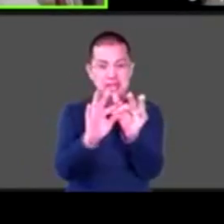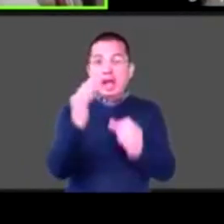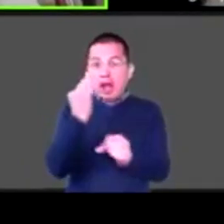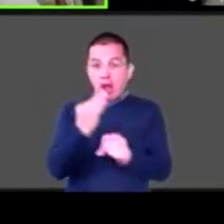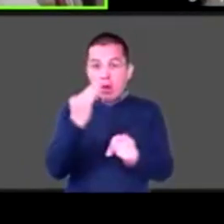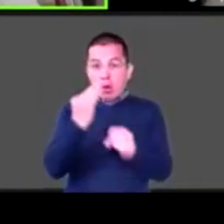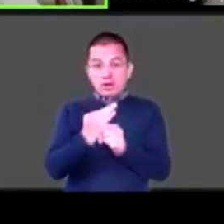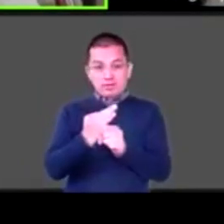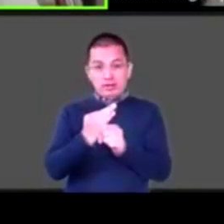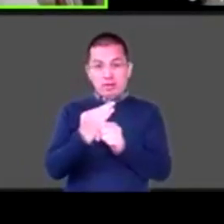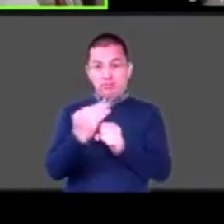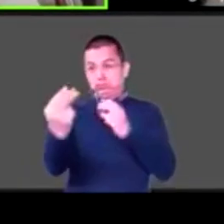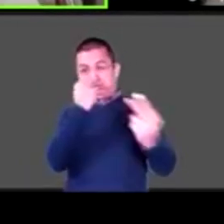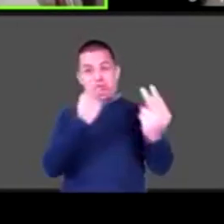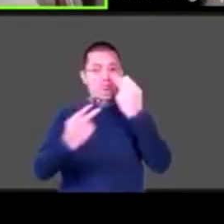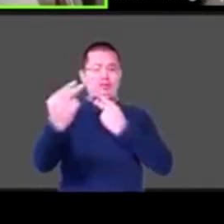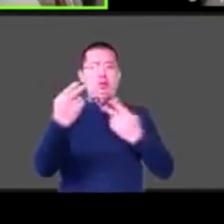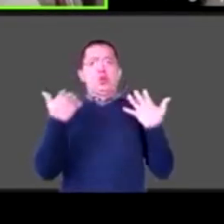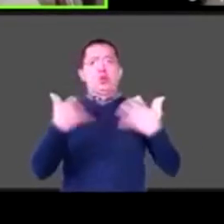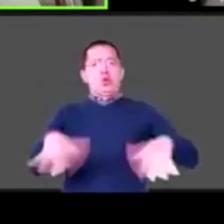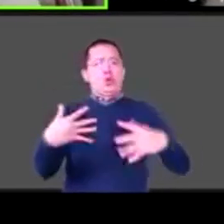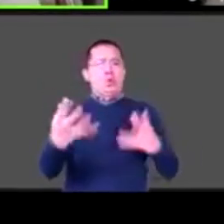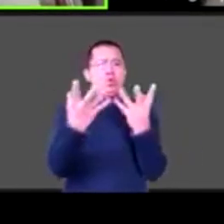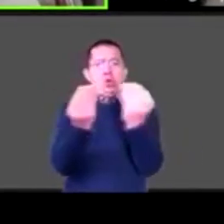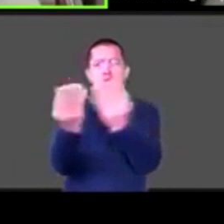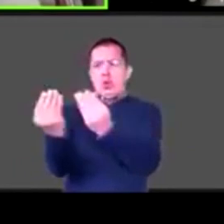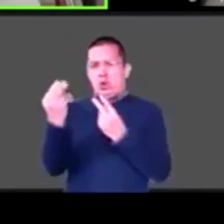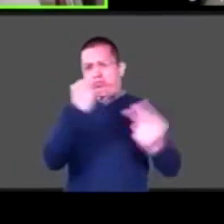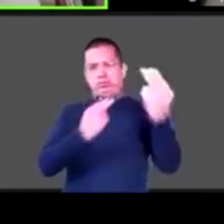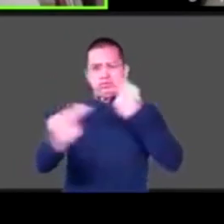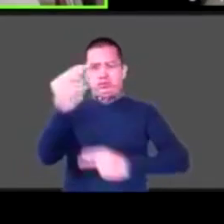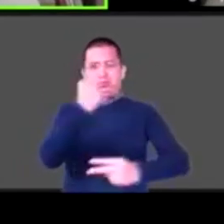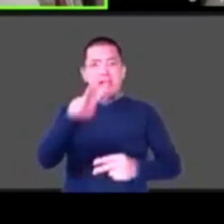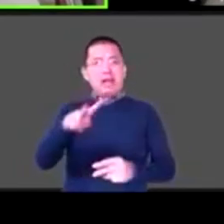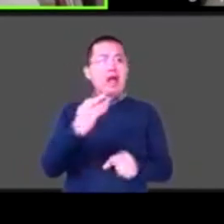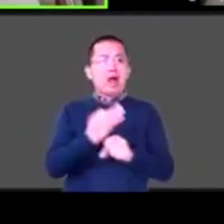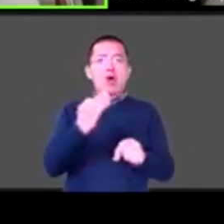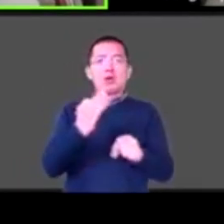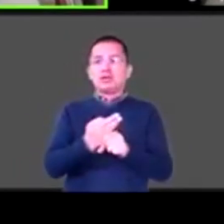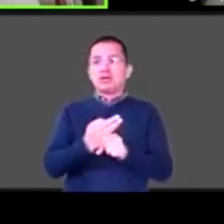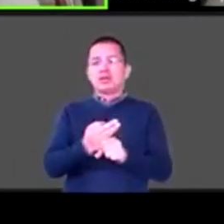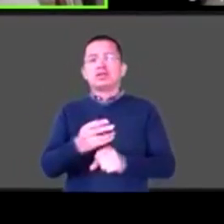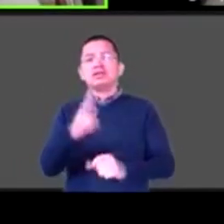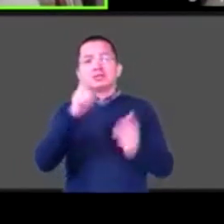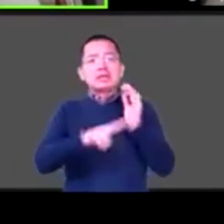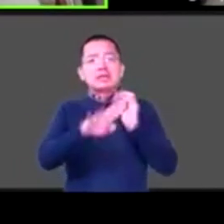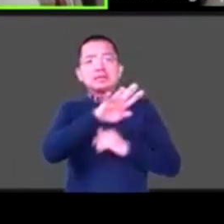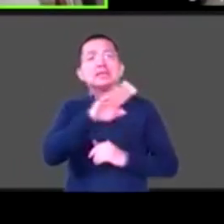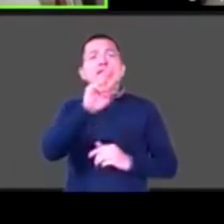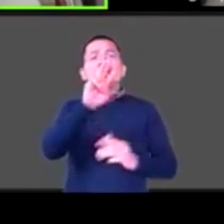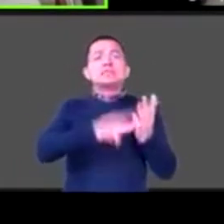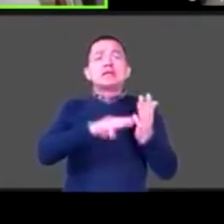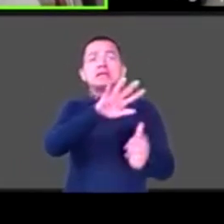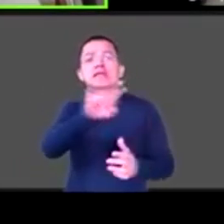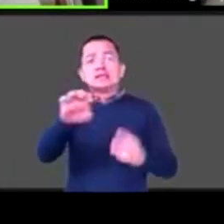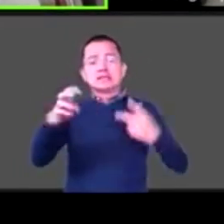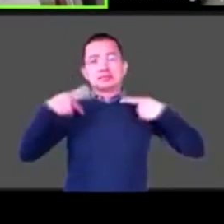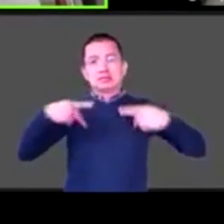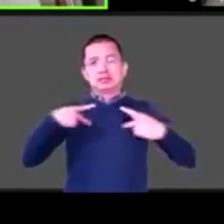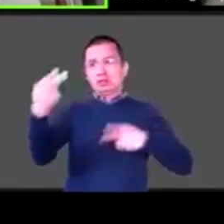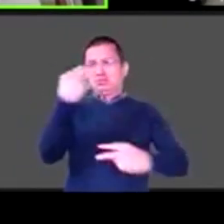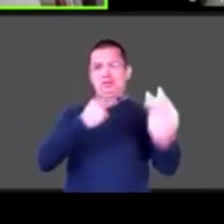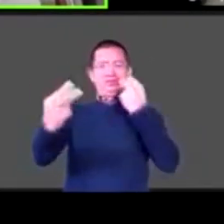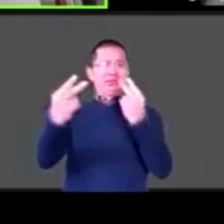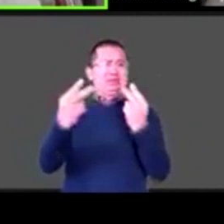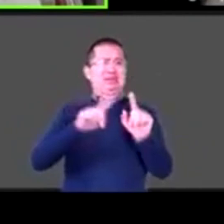tuviéramos en un estadio, deberíamos haber pedido la mitad del Estadio Azteca, porque tenemos 3.500 personas escuchándonos ahorita. Hay gente de Querétaro, de